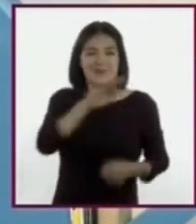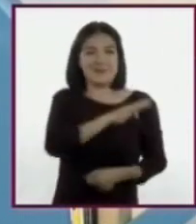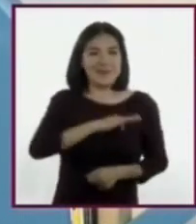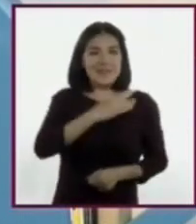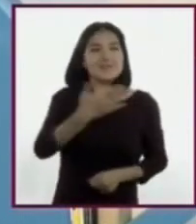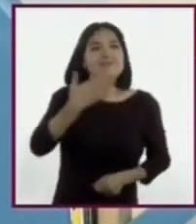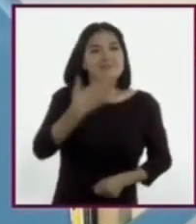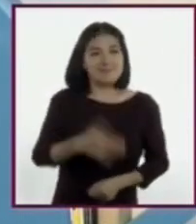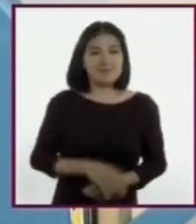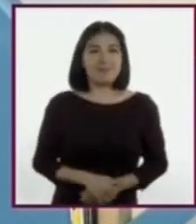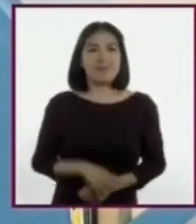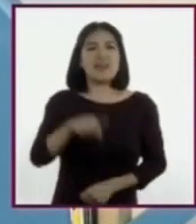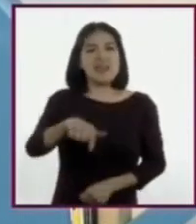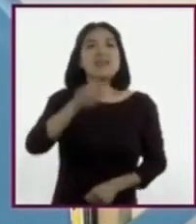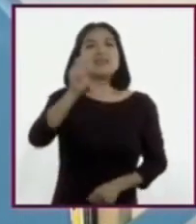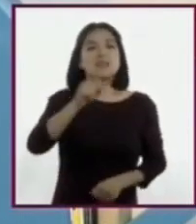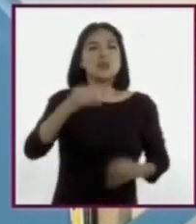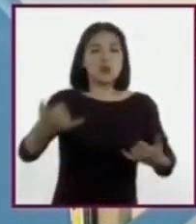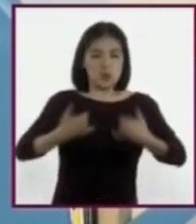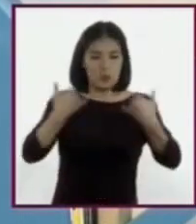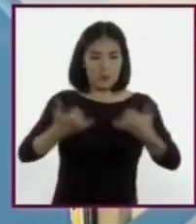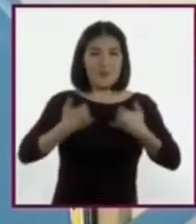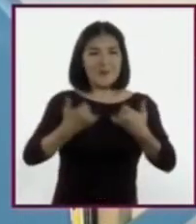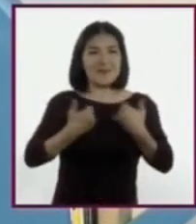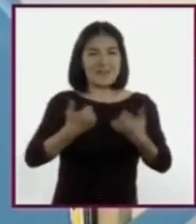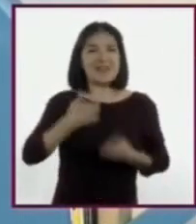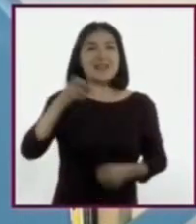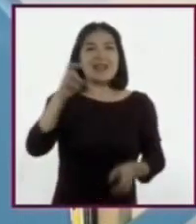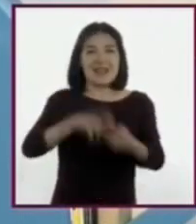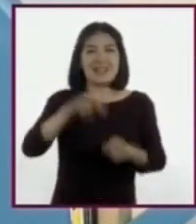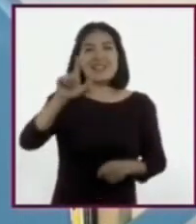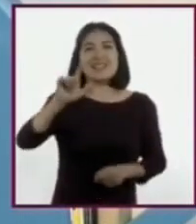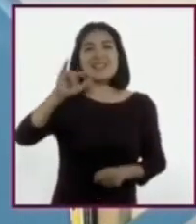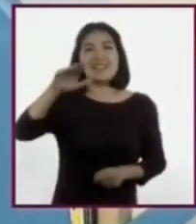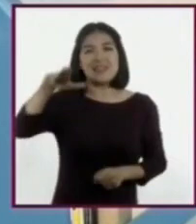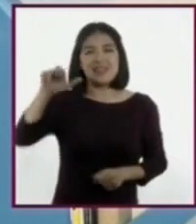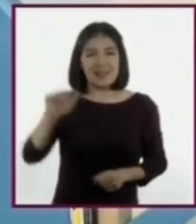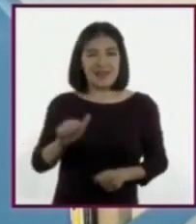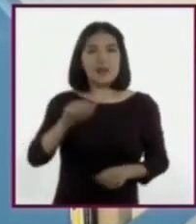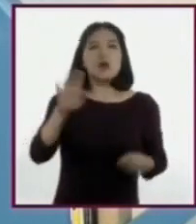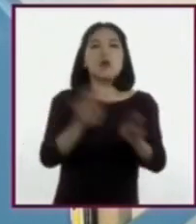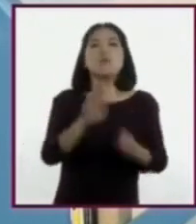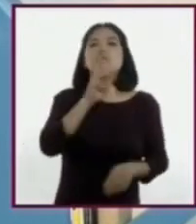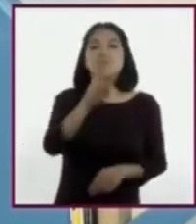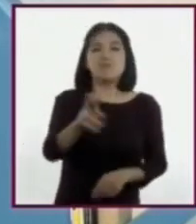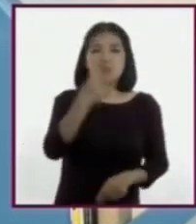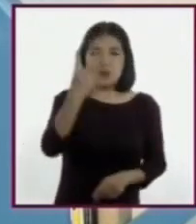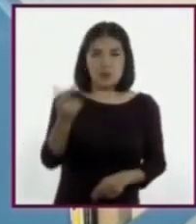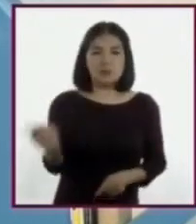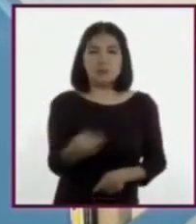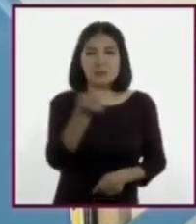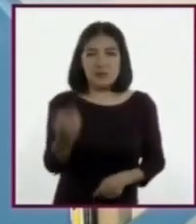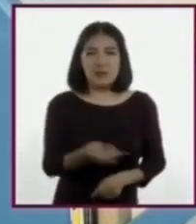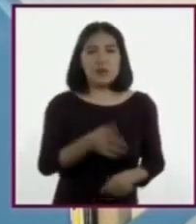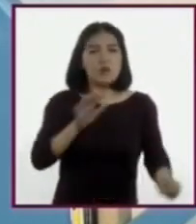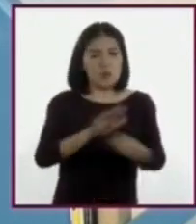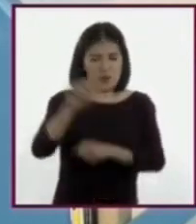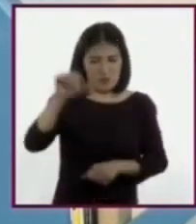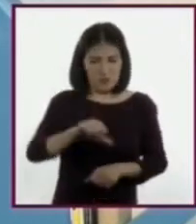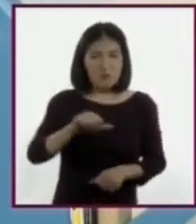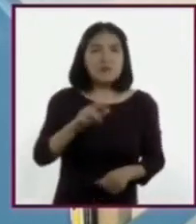sección Jóvenes en Línea, adolescentes como ustedes, respondieron a dos preguntas. ¿Cuál es tu mayor temor hoy?